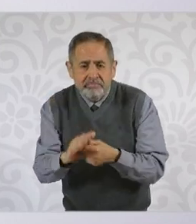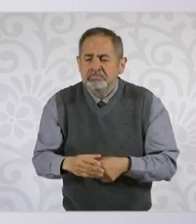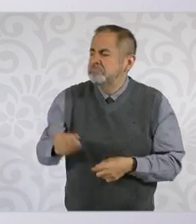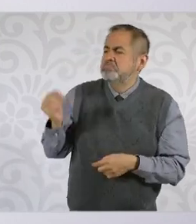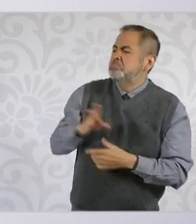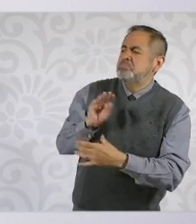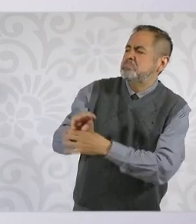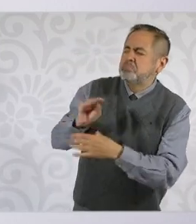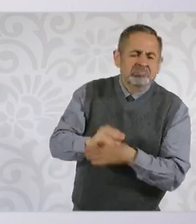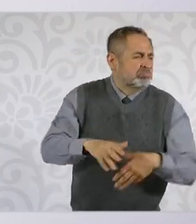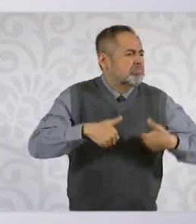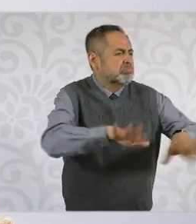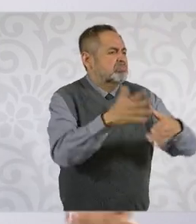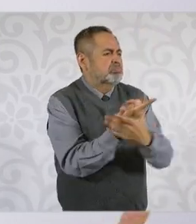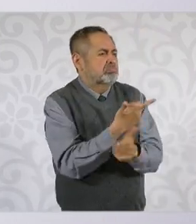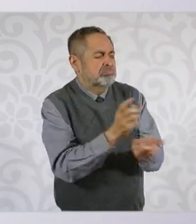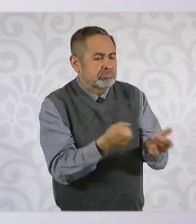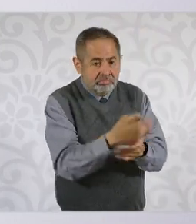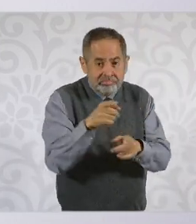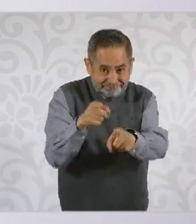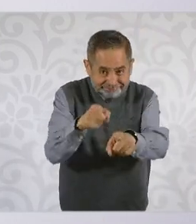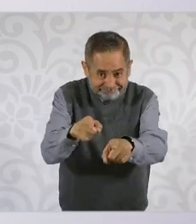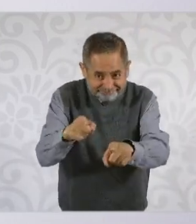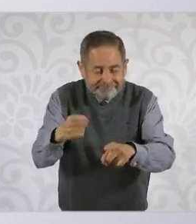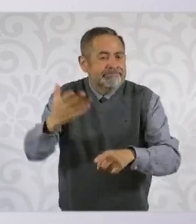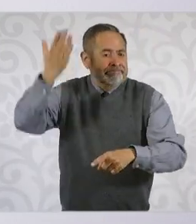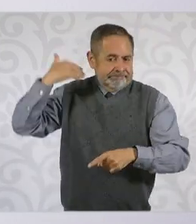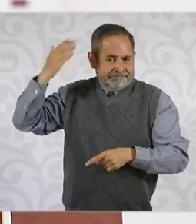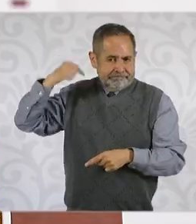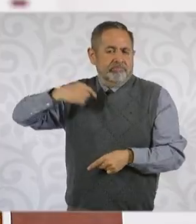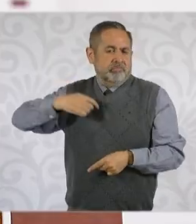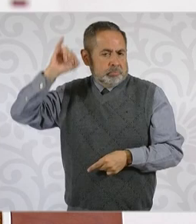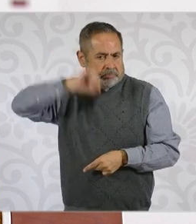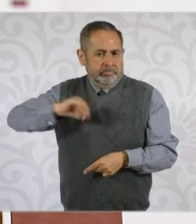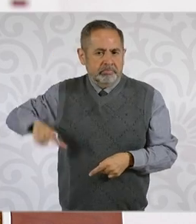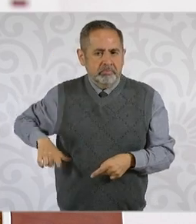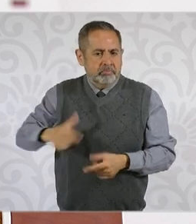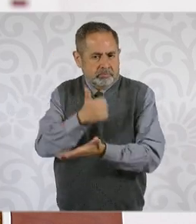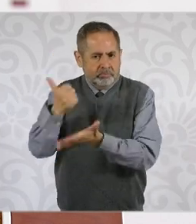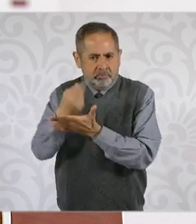Repito, este caso nos tocó cuando fui jefa de gobierno.